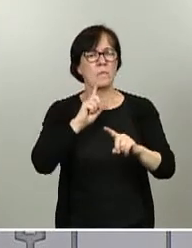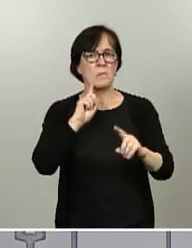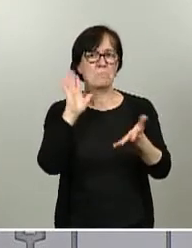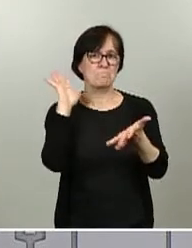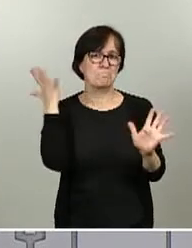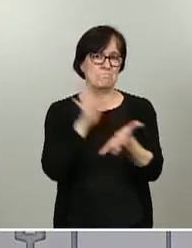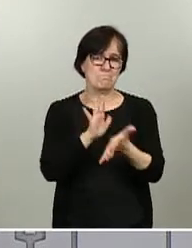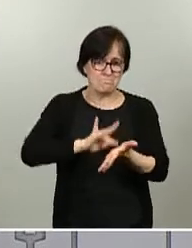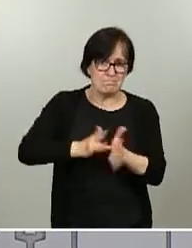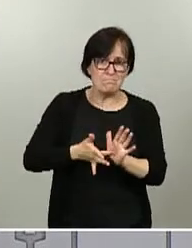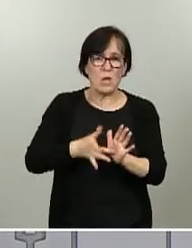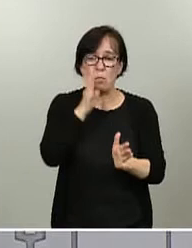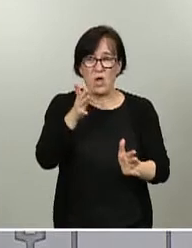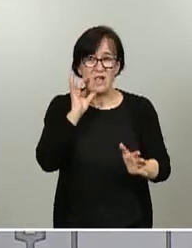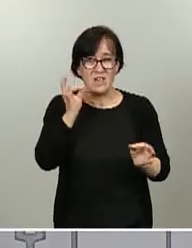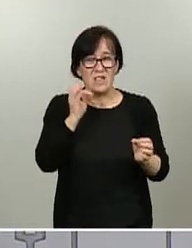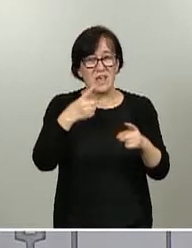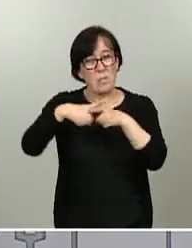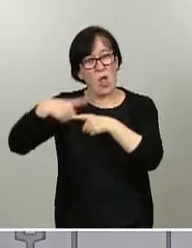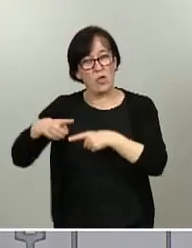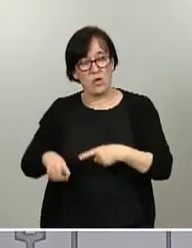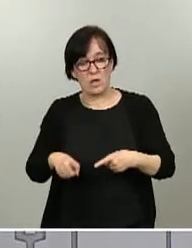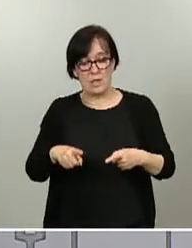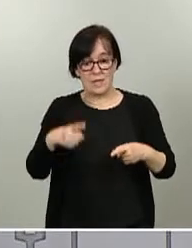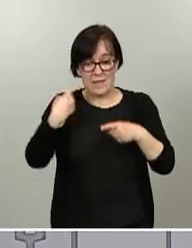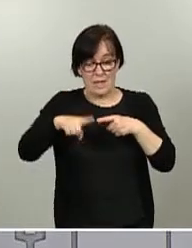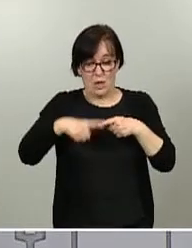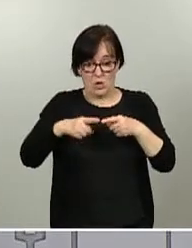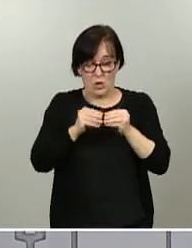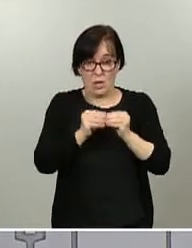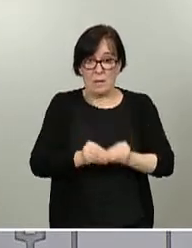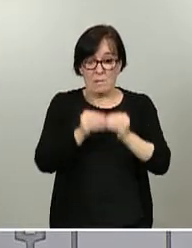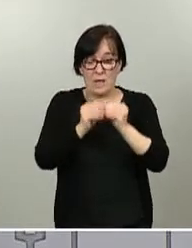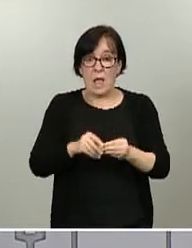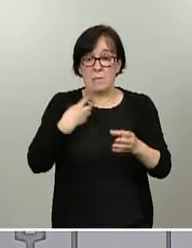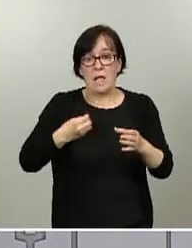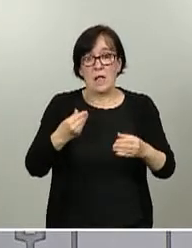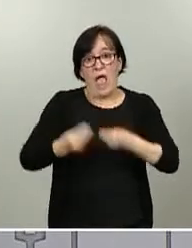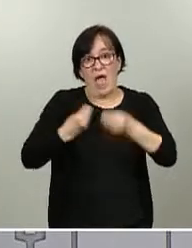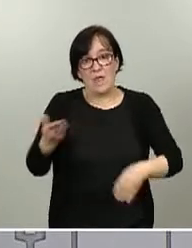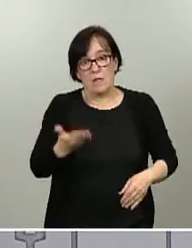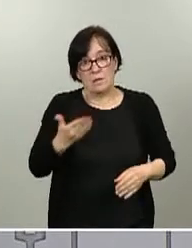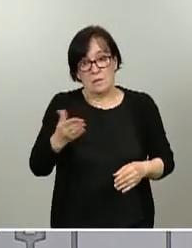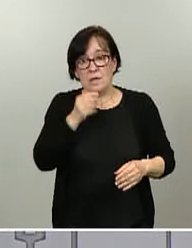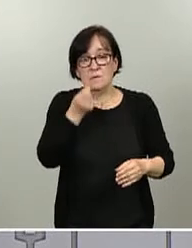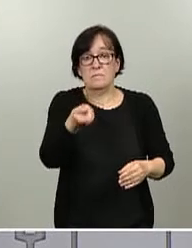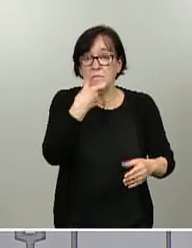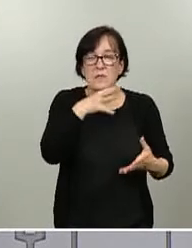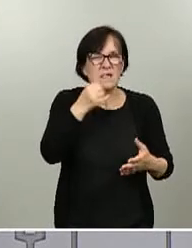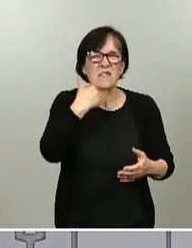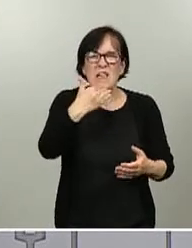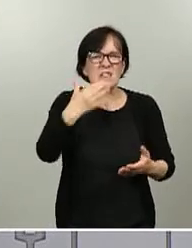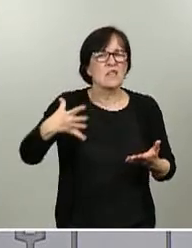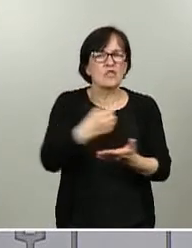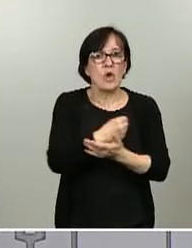razón que el resto de los productos. La materia prima para producir la hidroxicloroquina se produce casi toda en China.